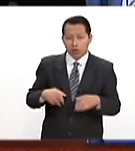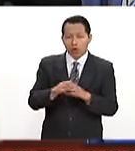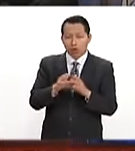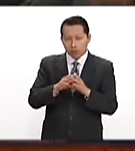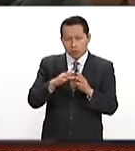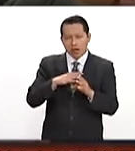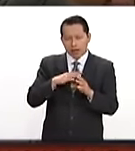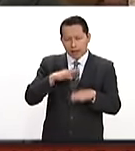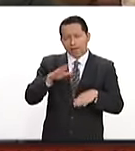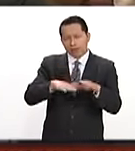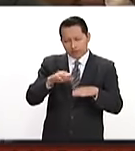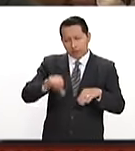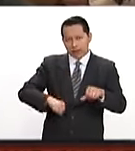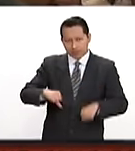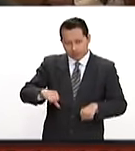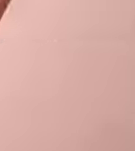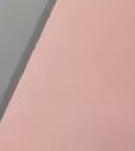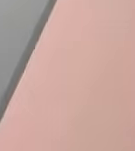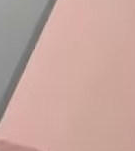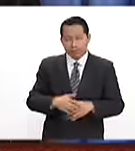criminalización de sus actividades.